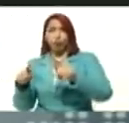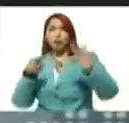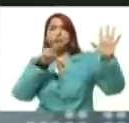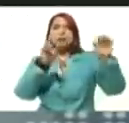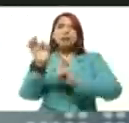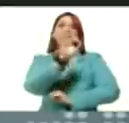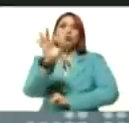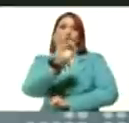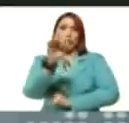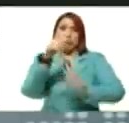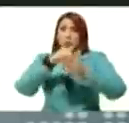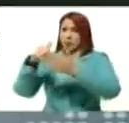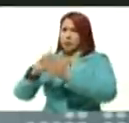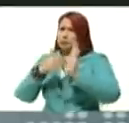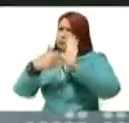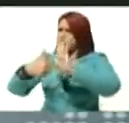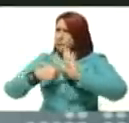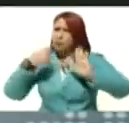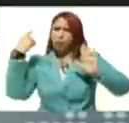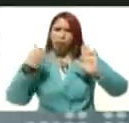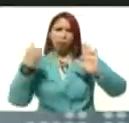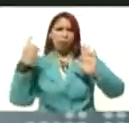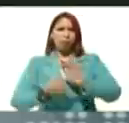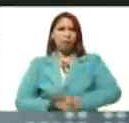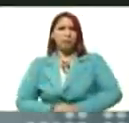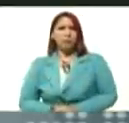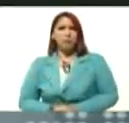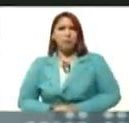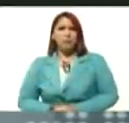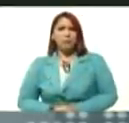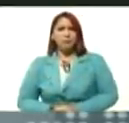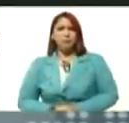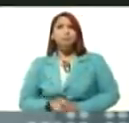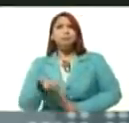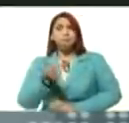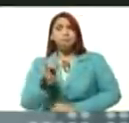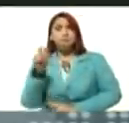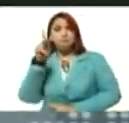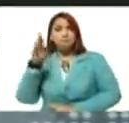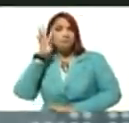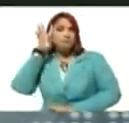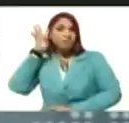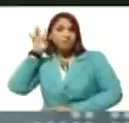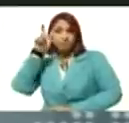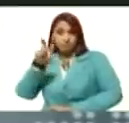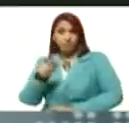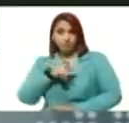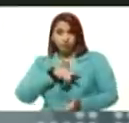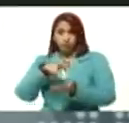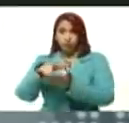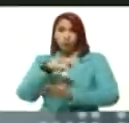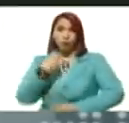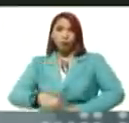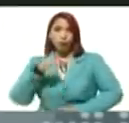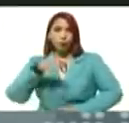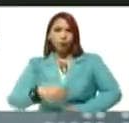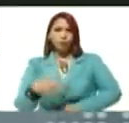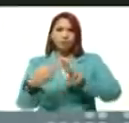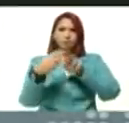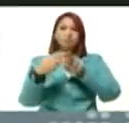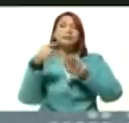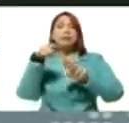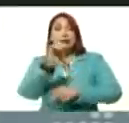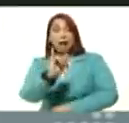En unas elecciones ejemplares. Allá está Pedro Infante, en Rusia. Bueno, va a ser el